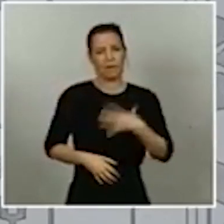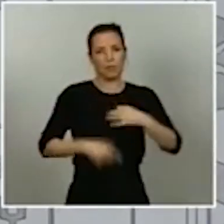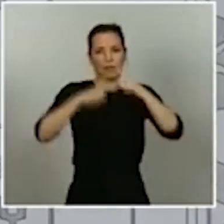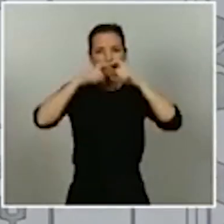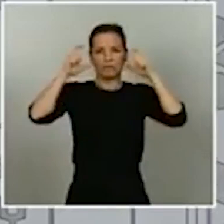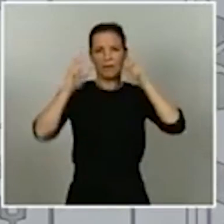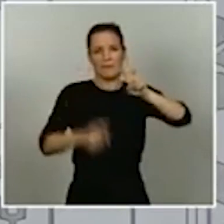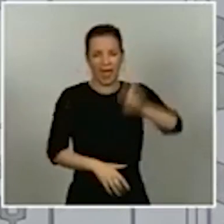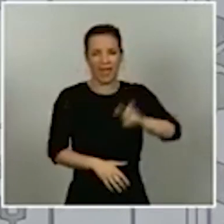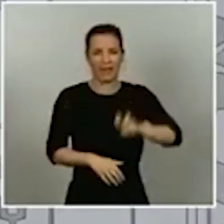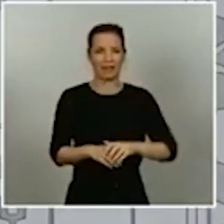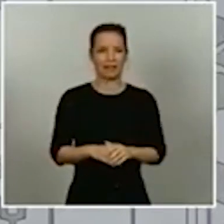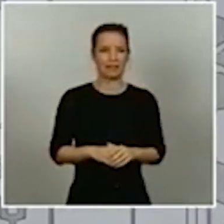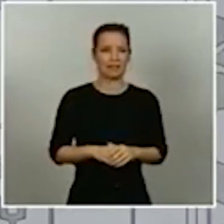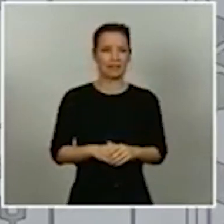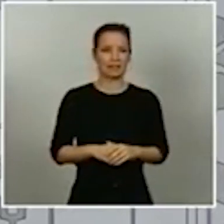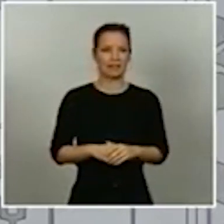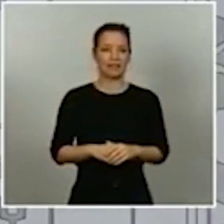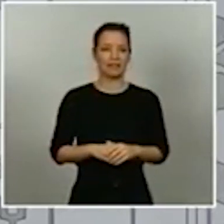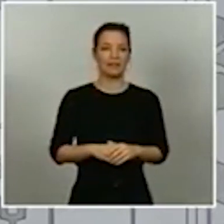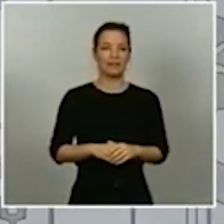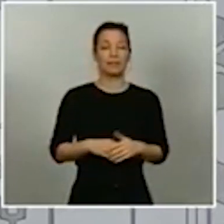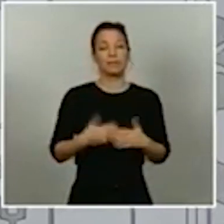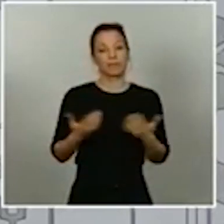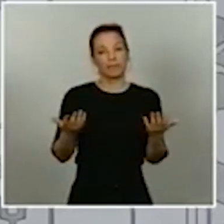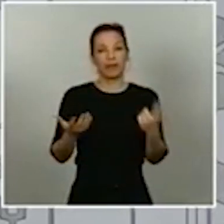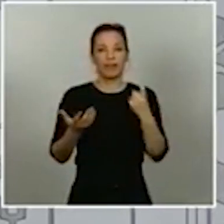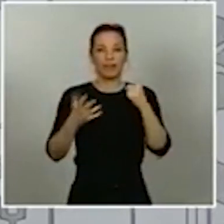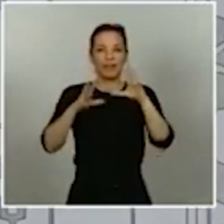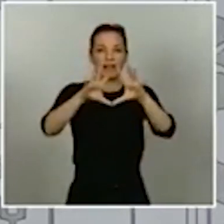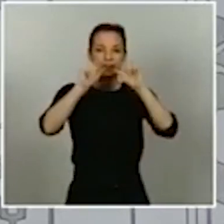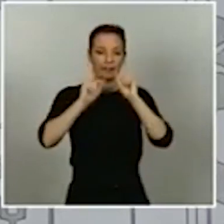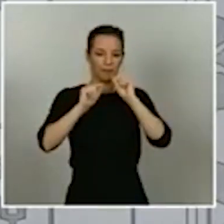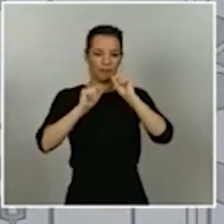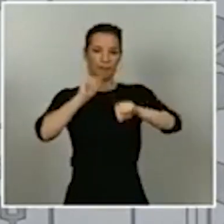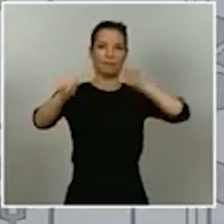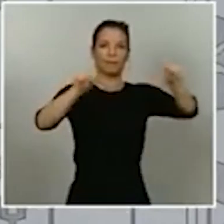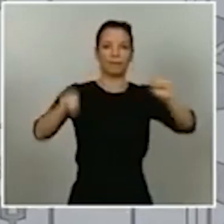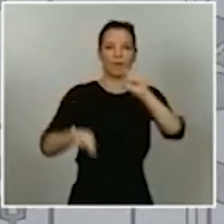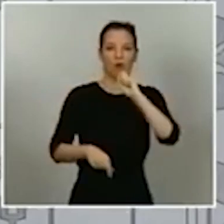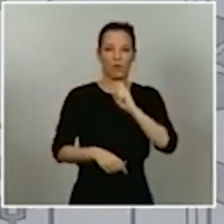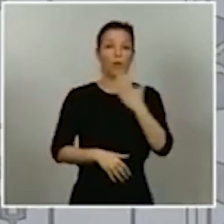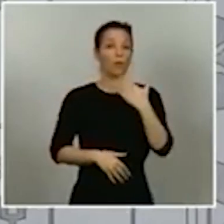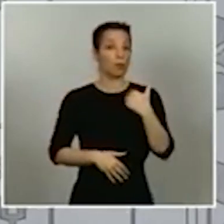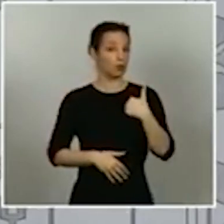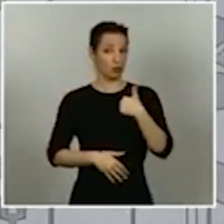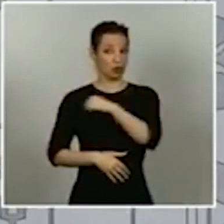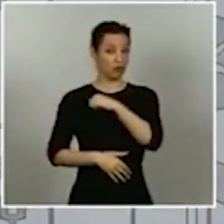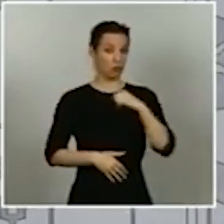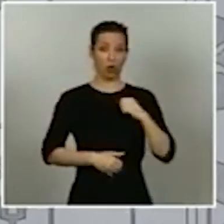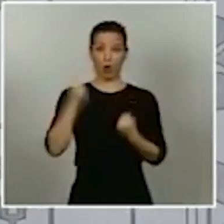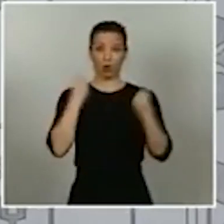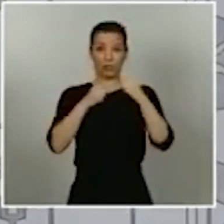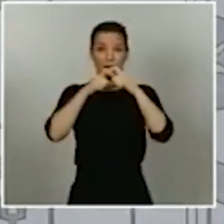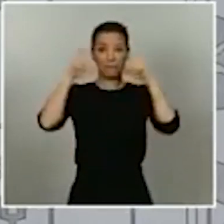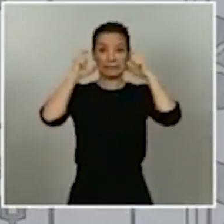También es cierto que tenemos que entender cómo funciona la transmisión. Una persona que va sola en su coche, que lleve o no la mascarilla, es